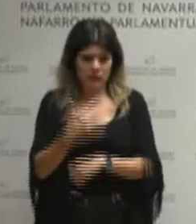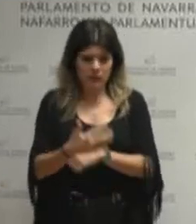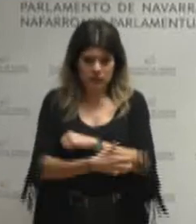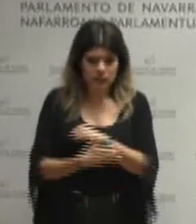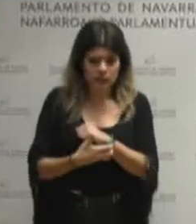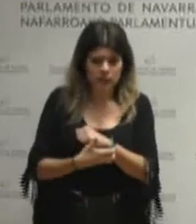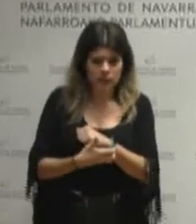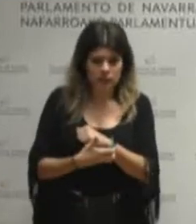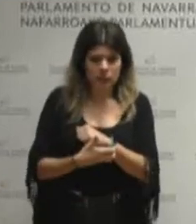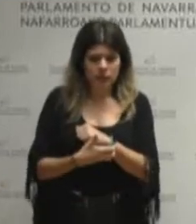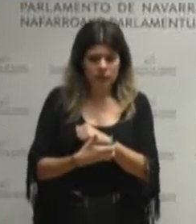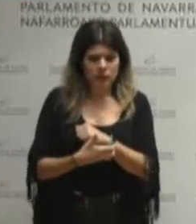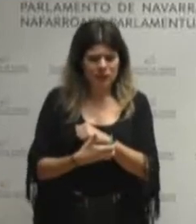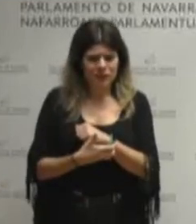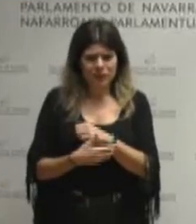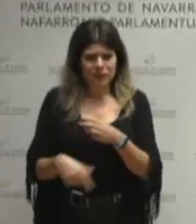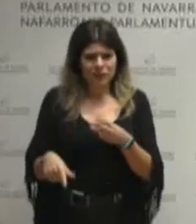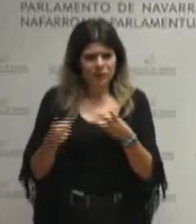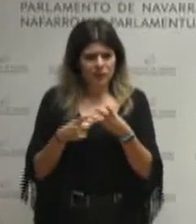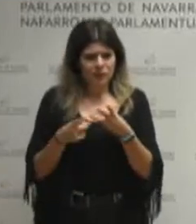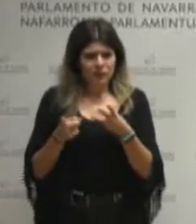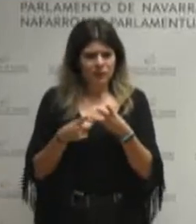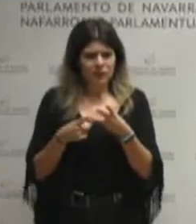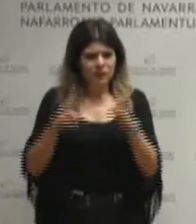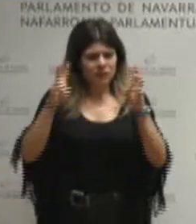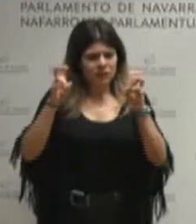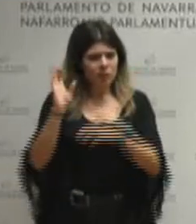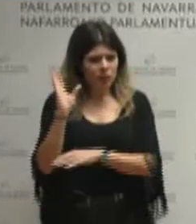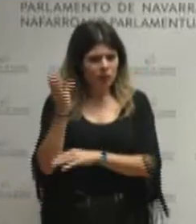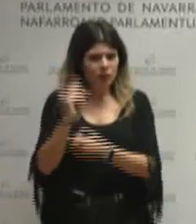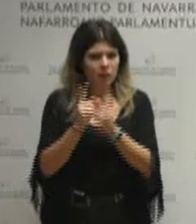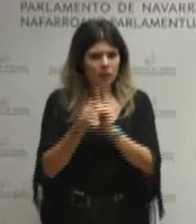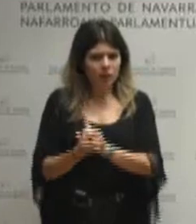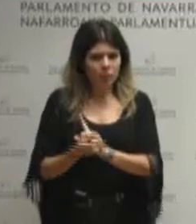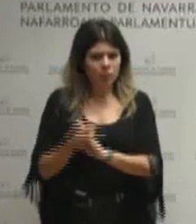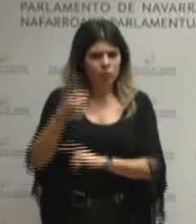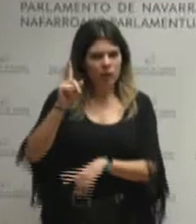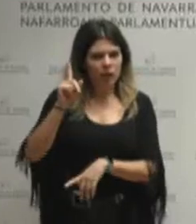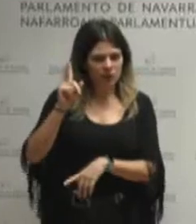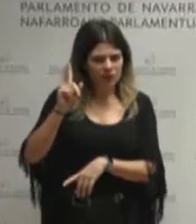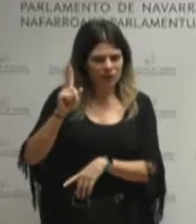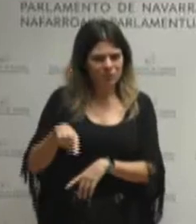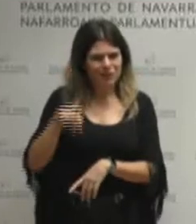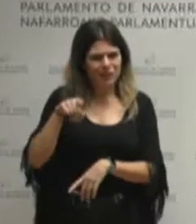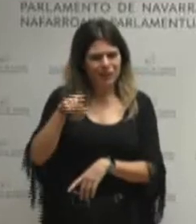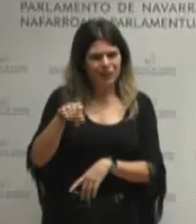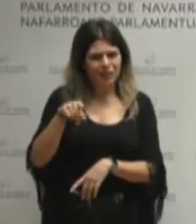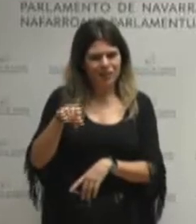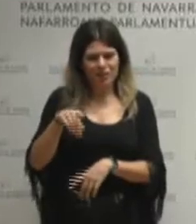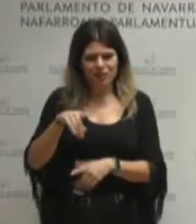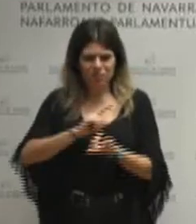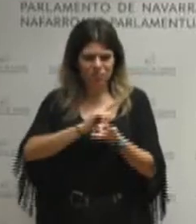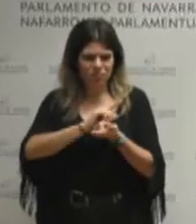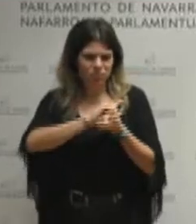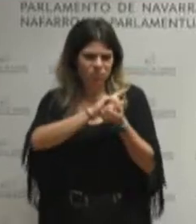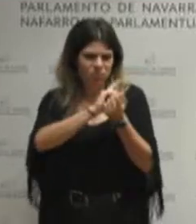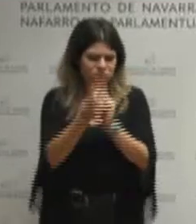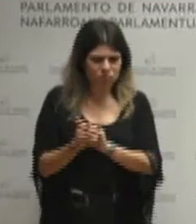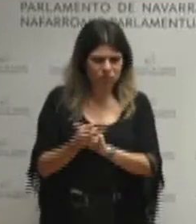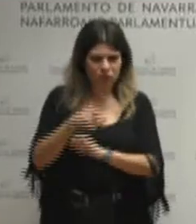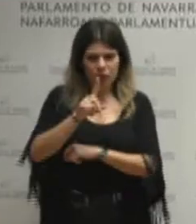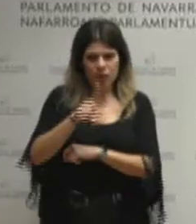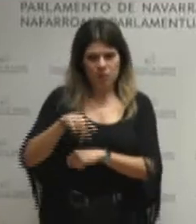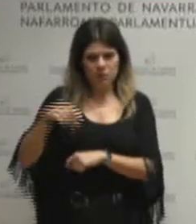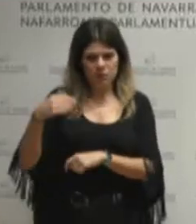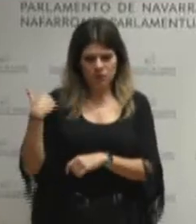aldaketa, hori ere, eta horren santzuak begien biztan ditugu, Nafarroan azkeneko jabiteetan, uolde,